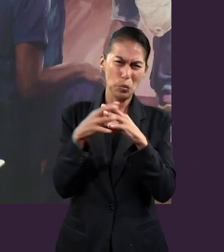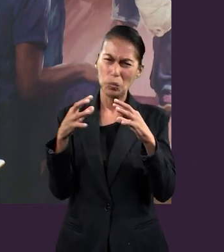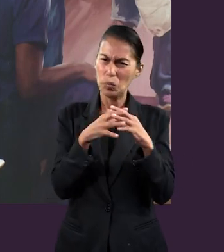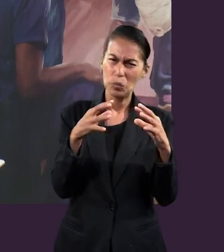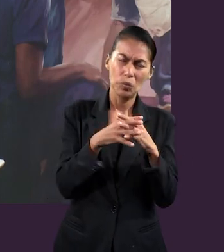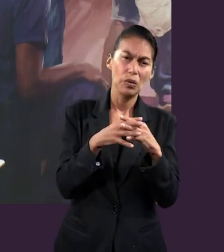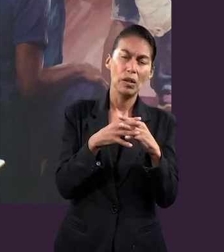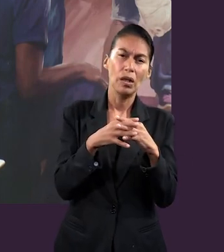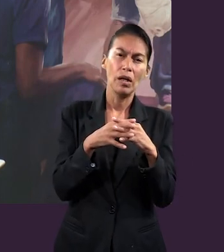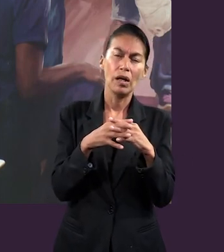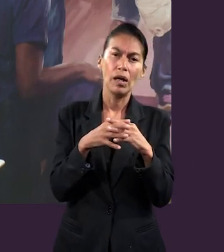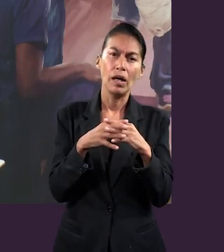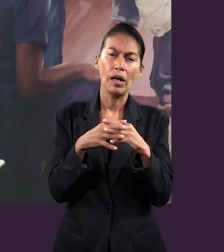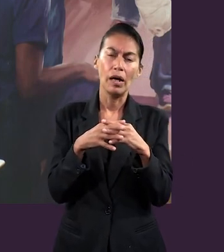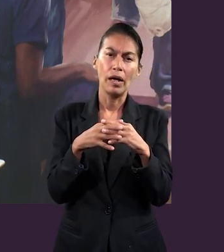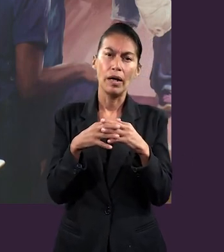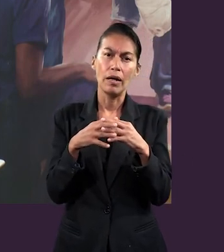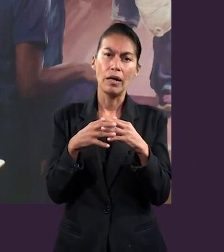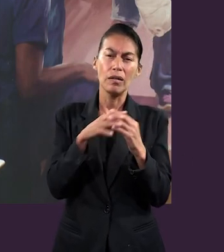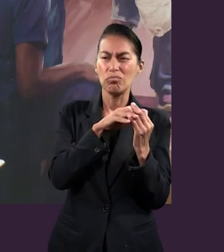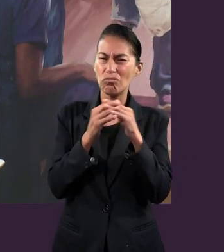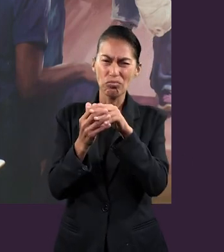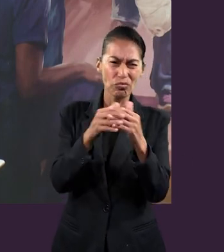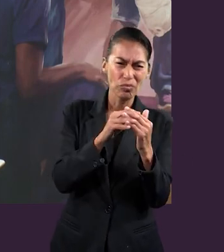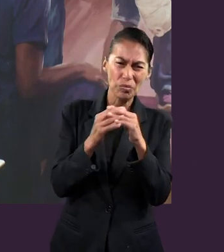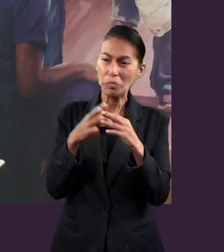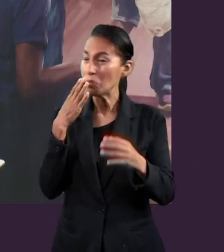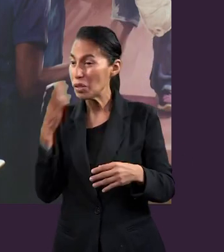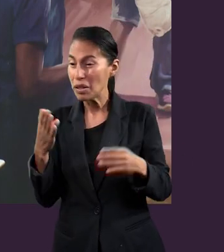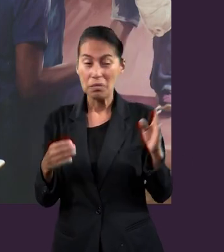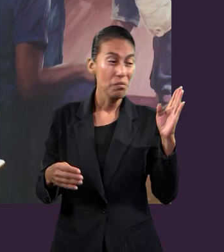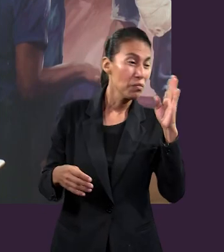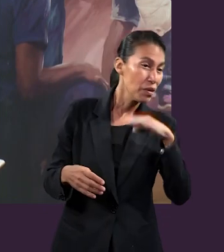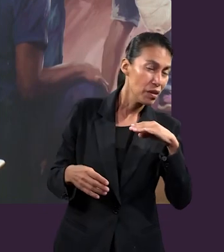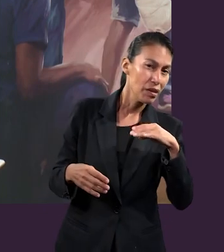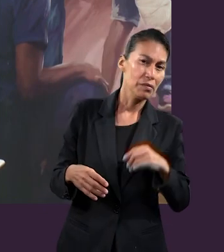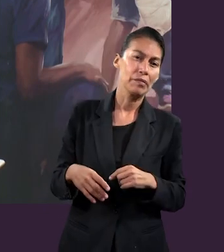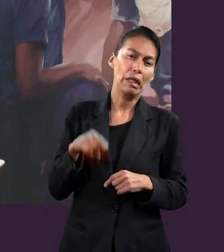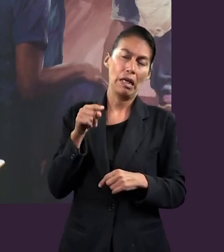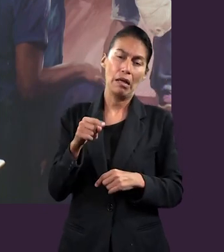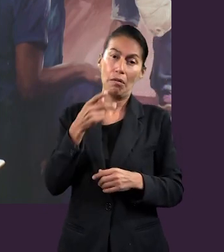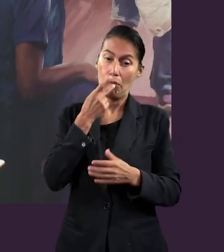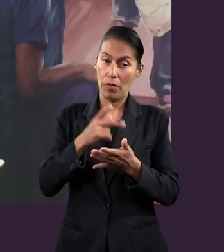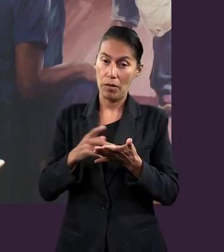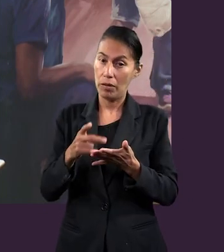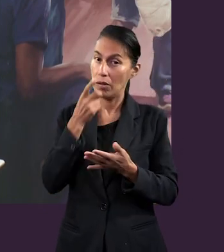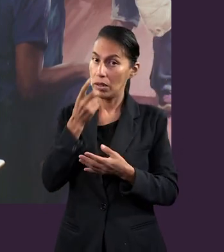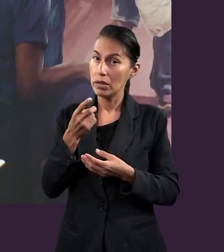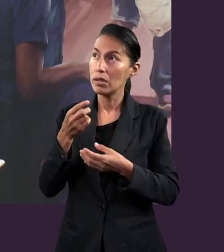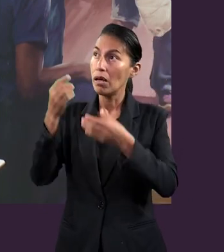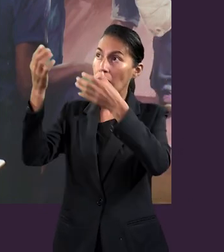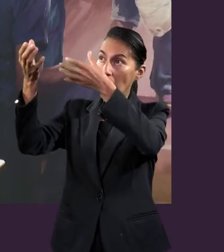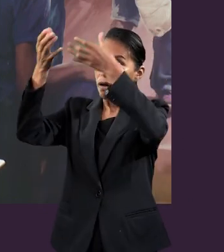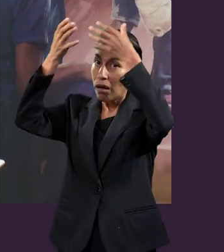Nosotros vivimos en el gran conflicto entre el bien y el mal. Y Pablo nos habla sobre esta armadura